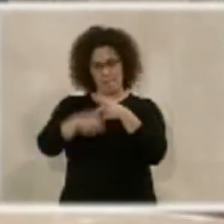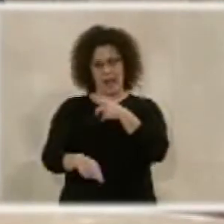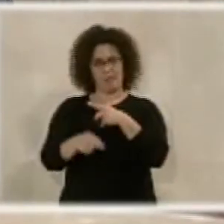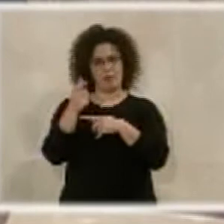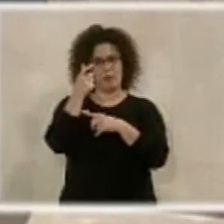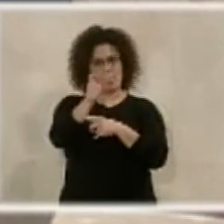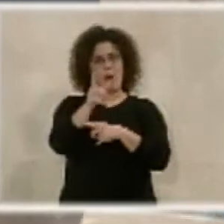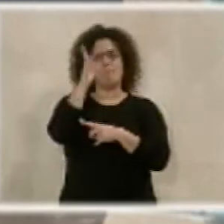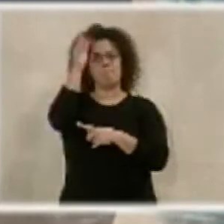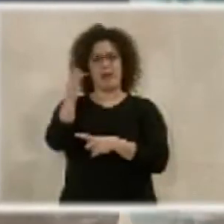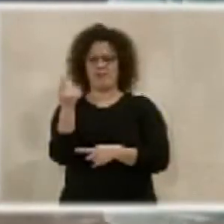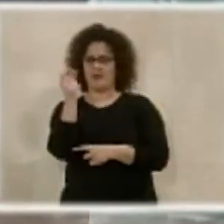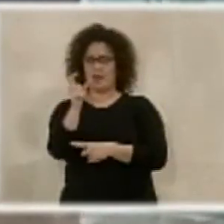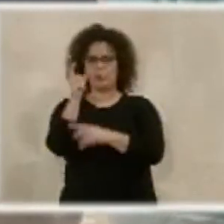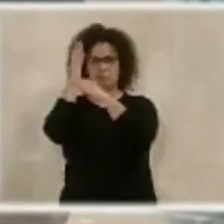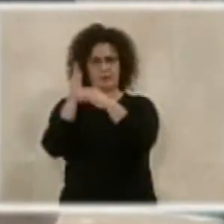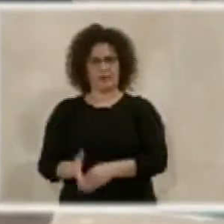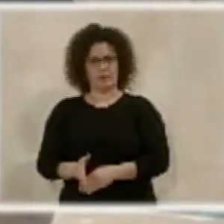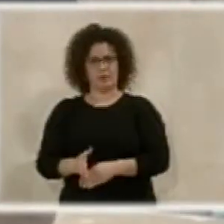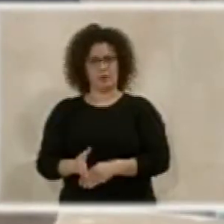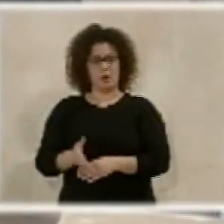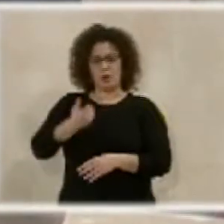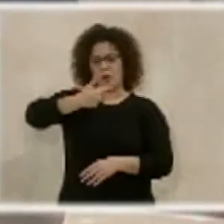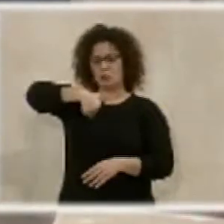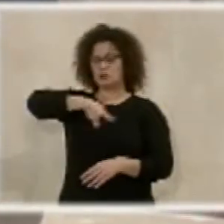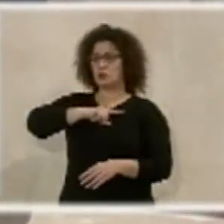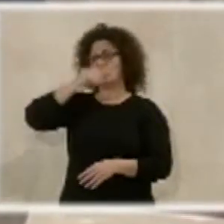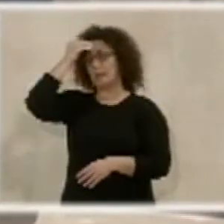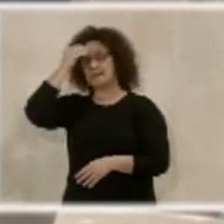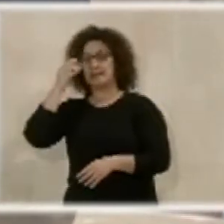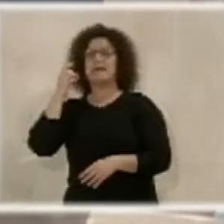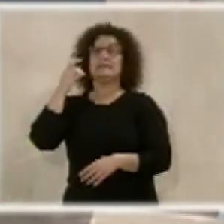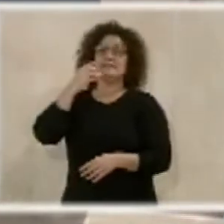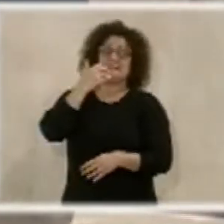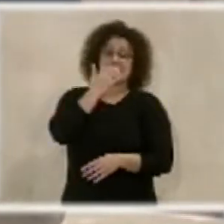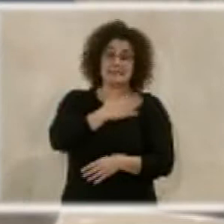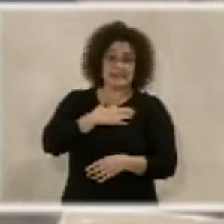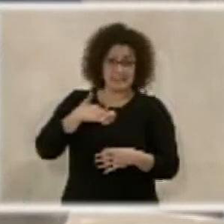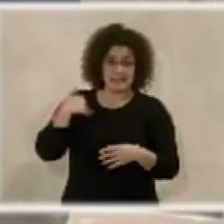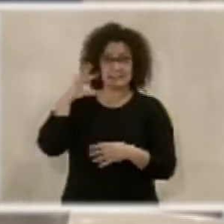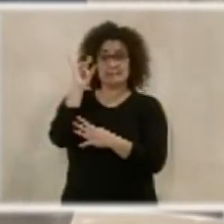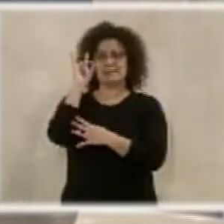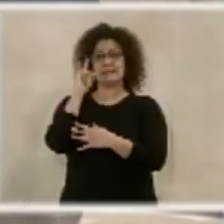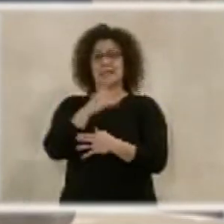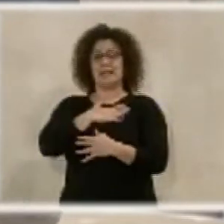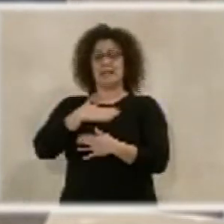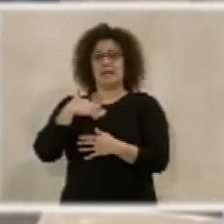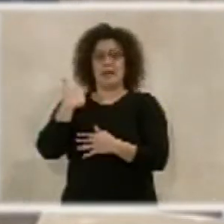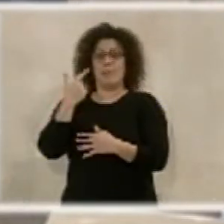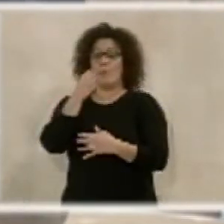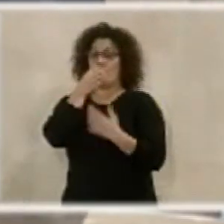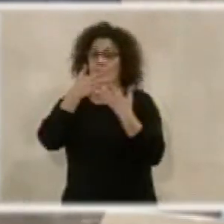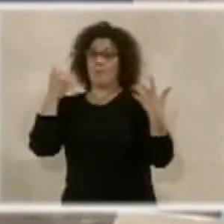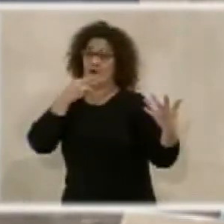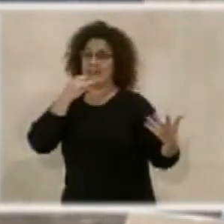con financiación, porque a nosotros ya no nos vale con intenciones, con principios y con buenas